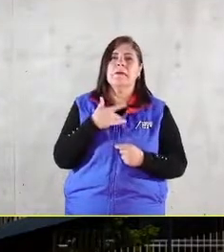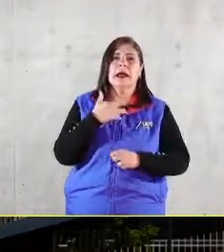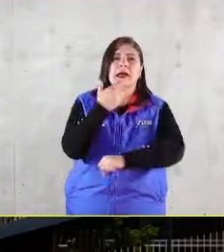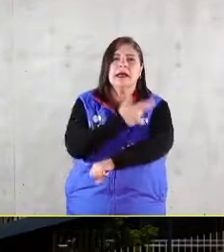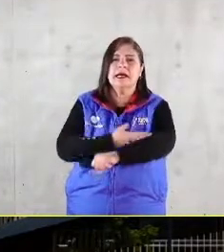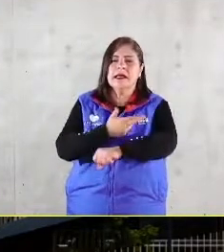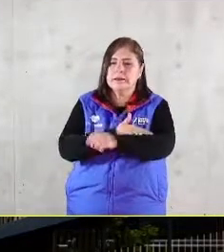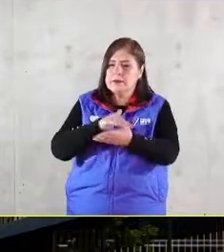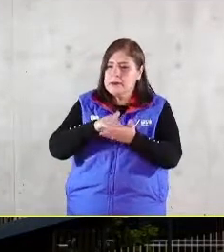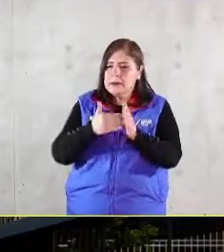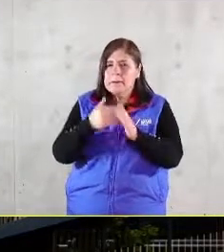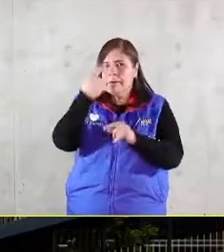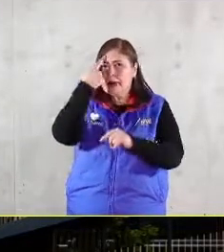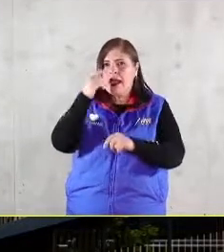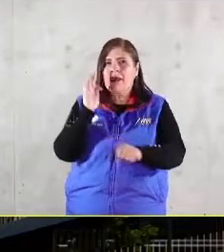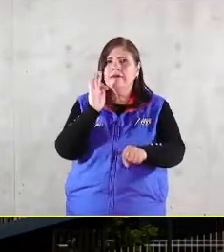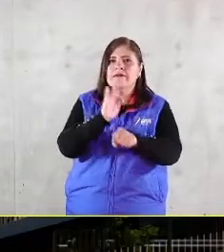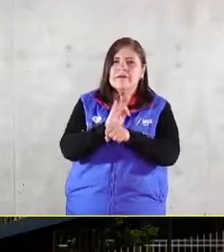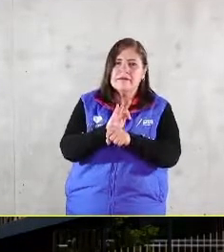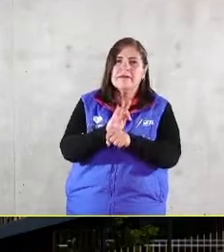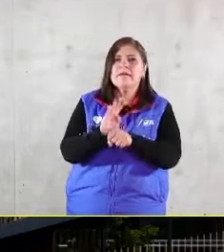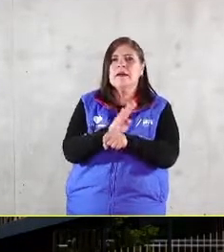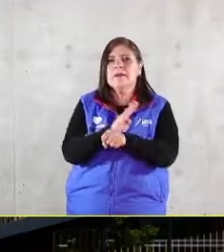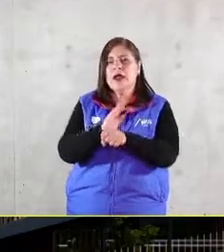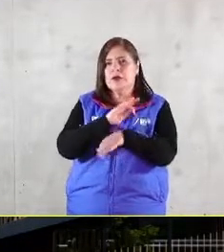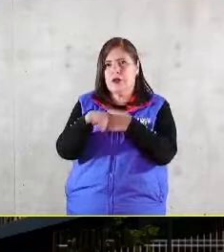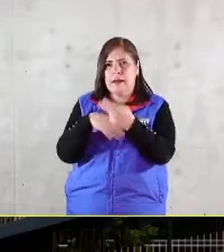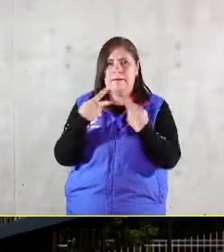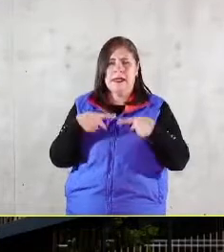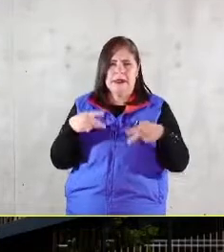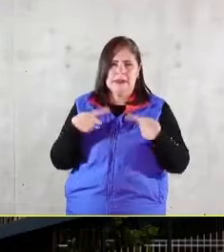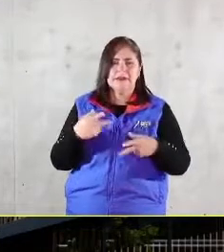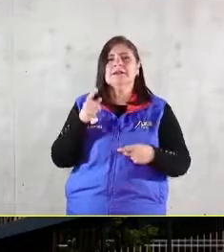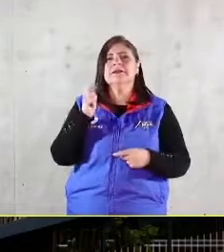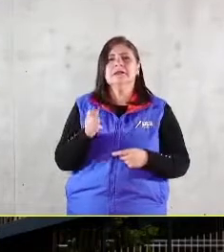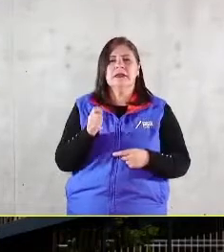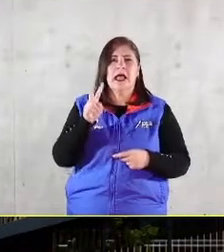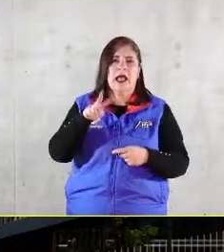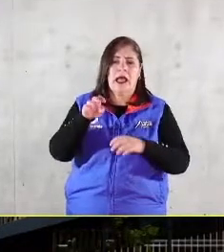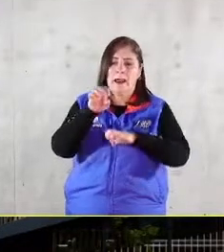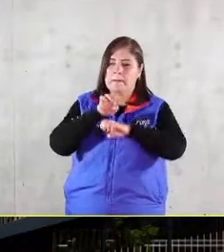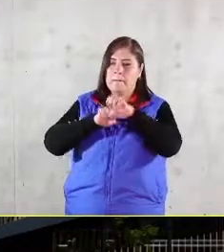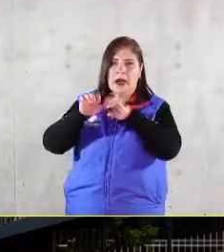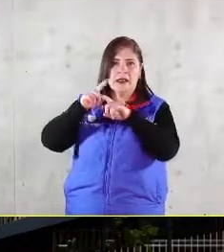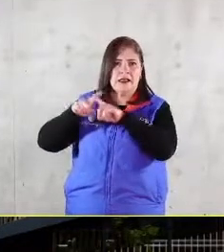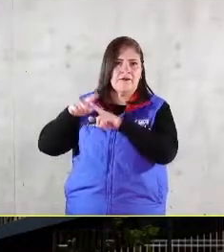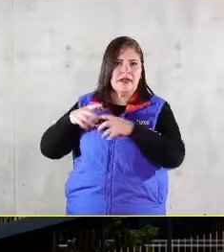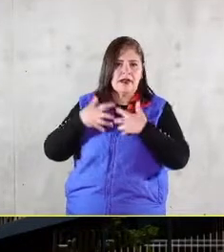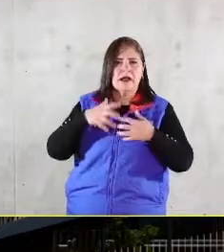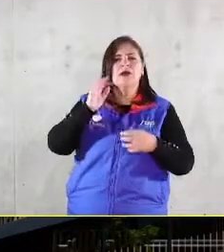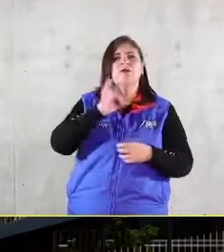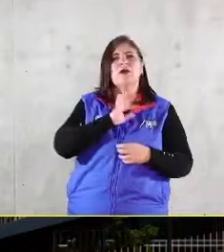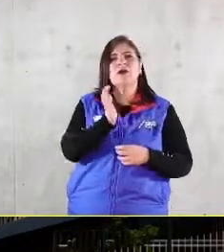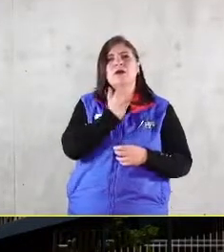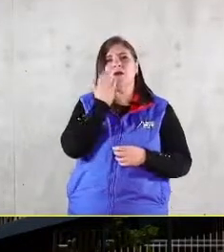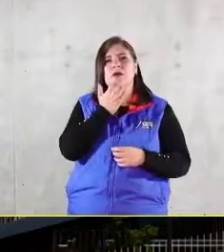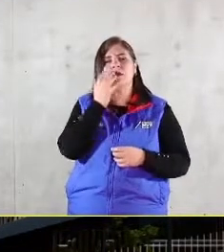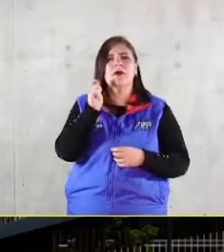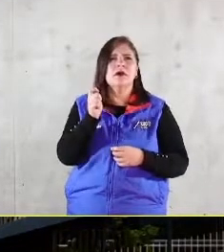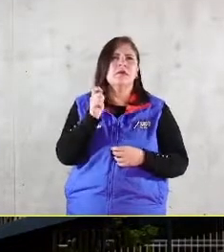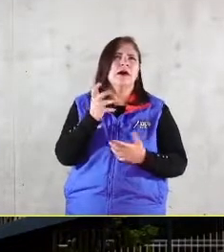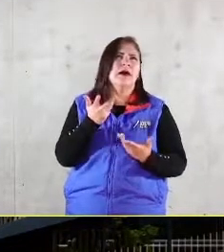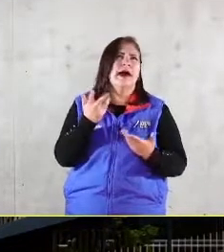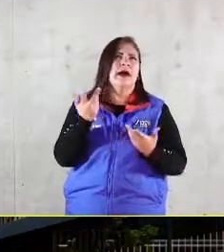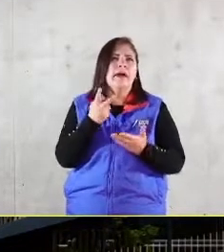estratégica para el bien común. En las empresas estamos muy acostumbrados a la generación de